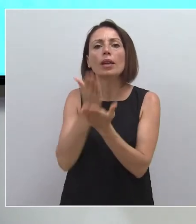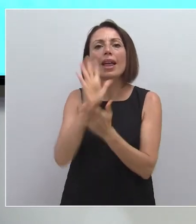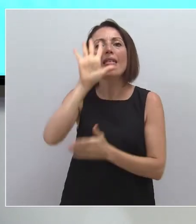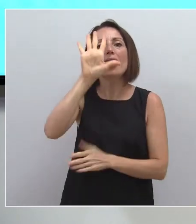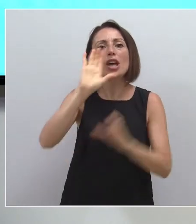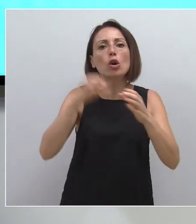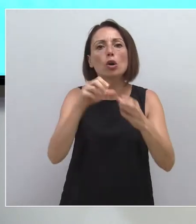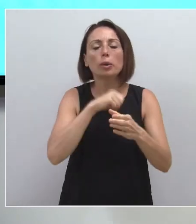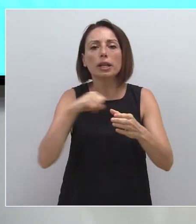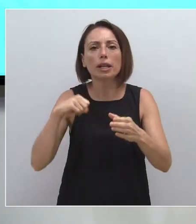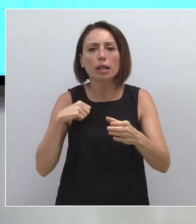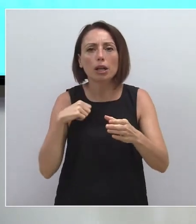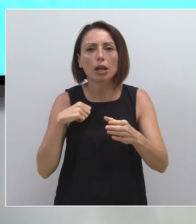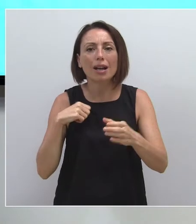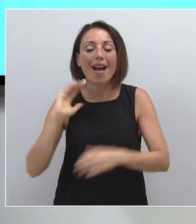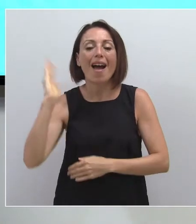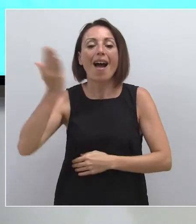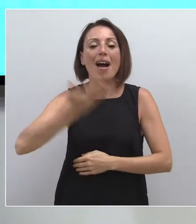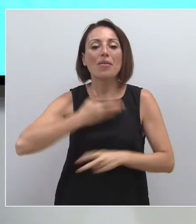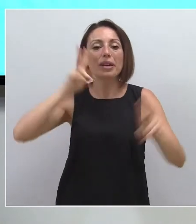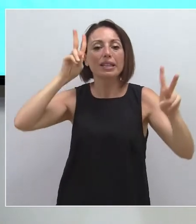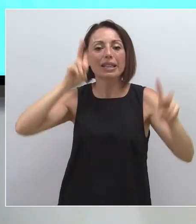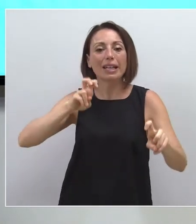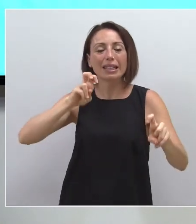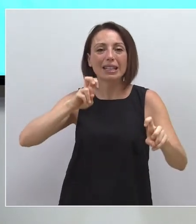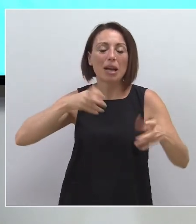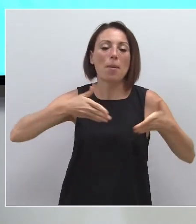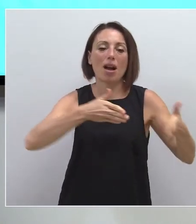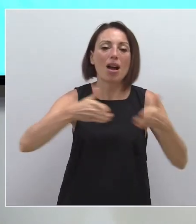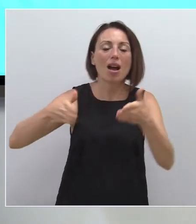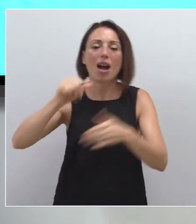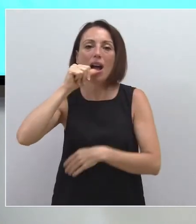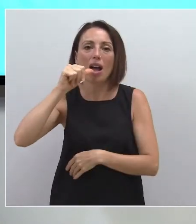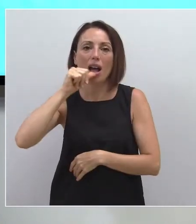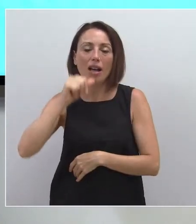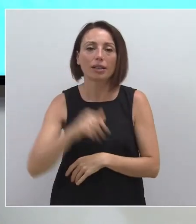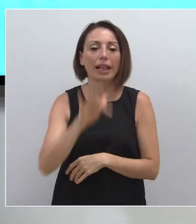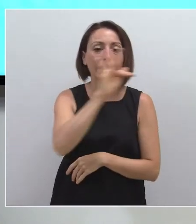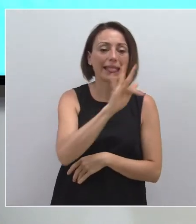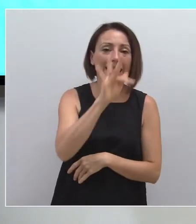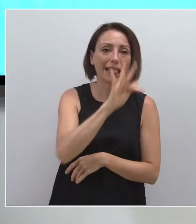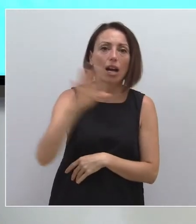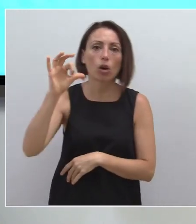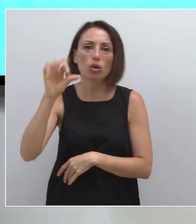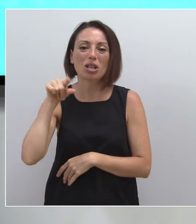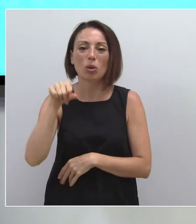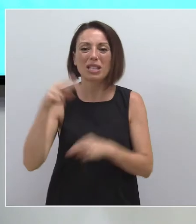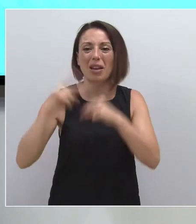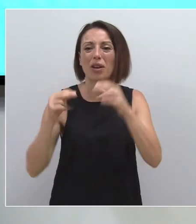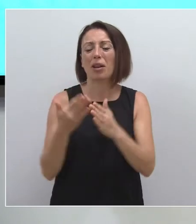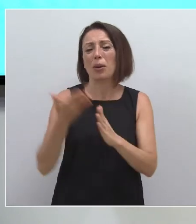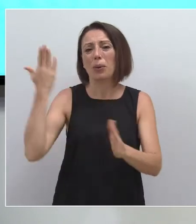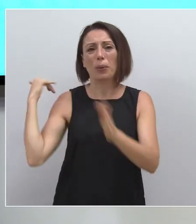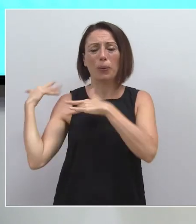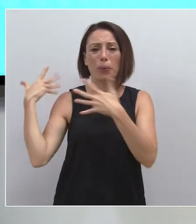autónomas implicadas o afectadas por este Acueducto Tajo Segura, por esta infraestructura que tiene más de 40 años, que tanto bien ha